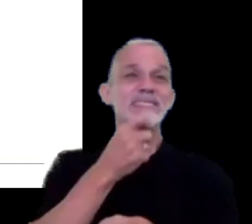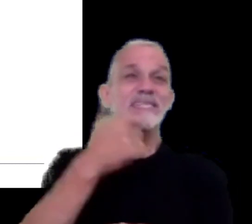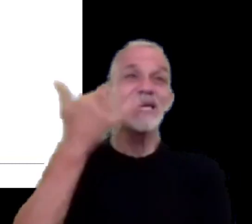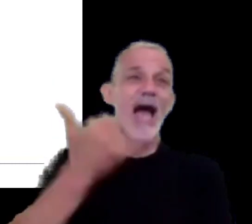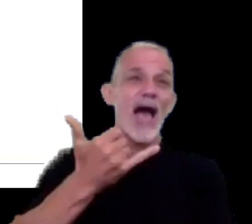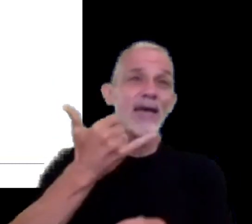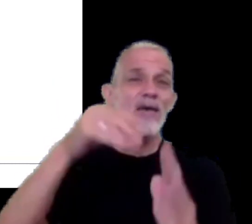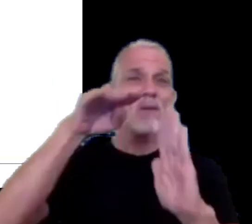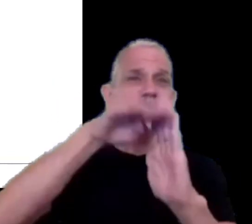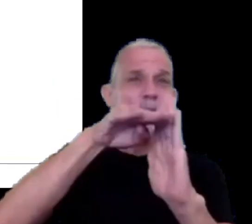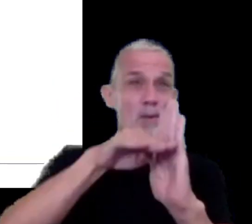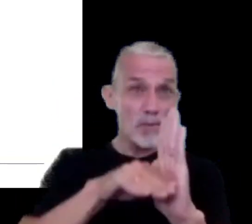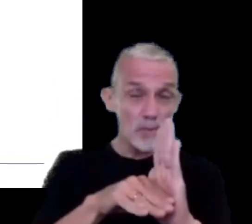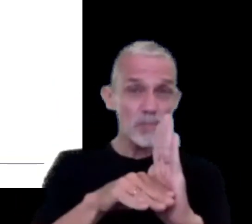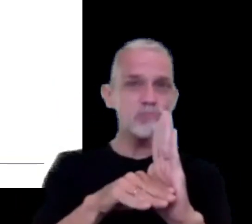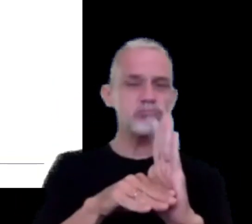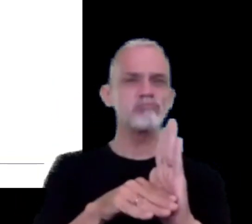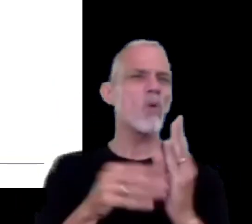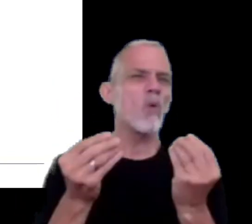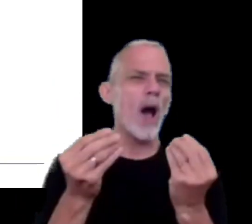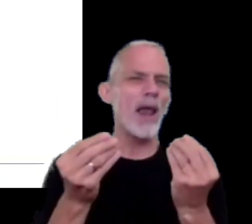condiciones